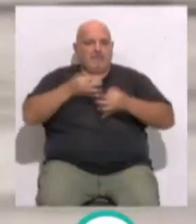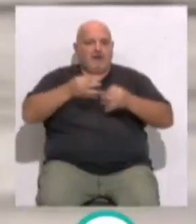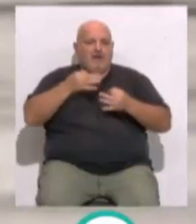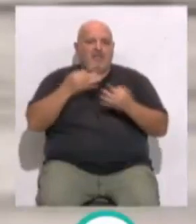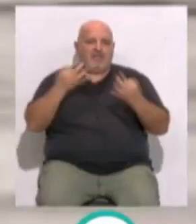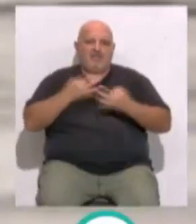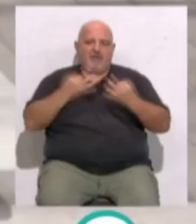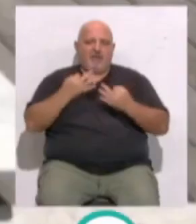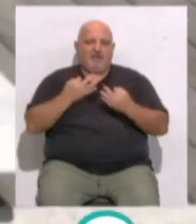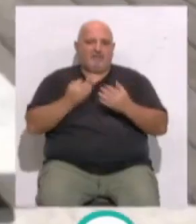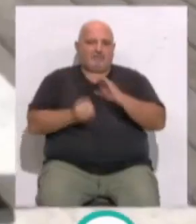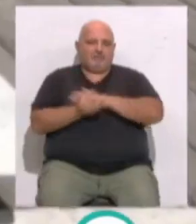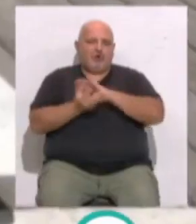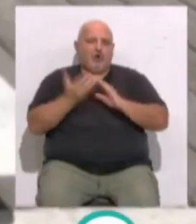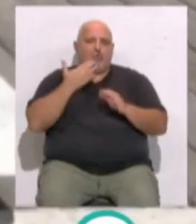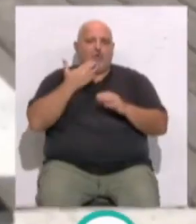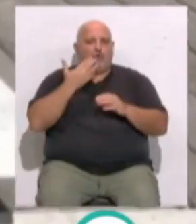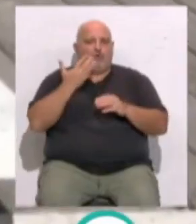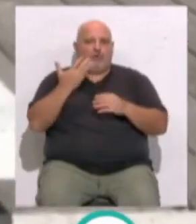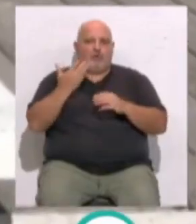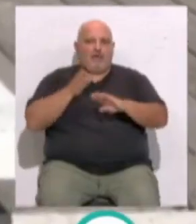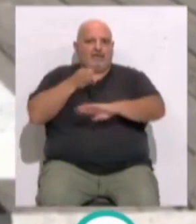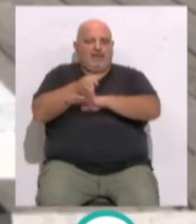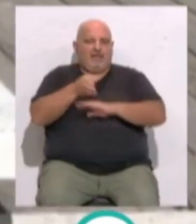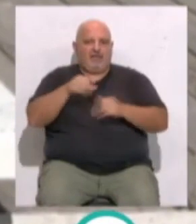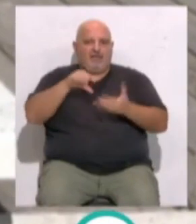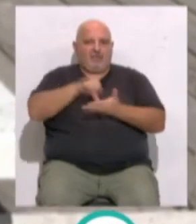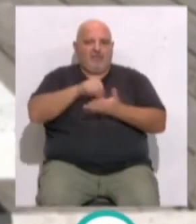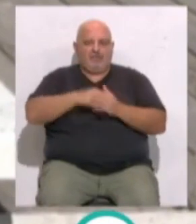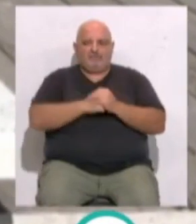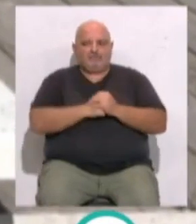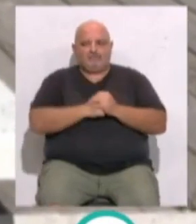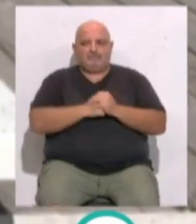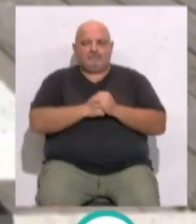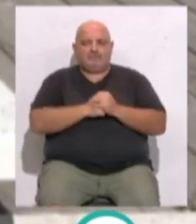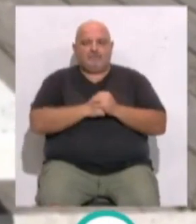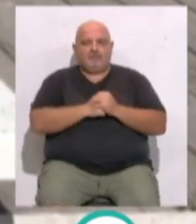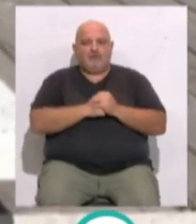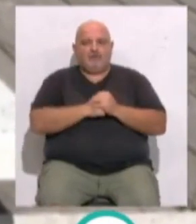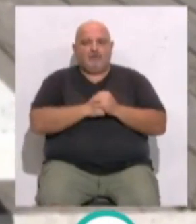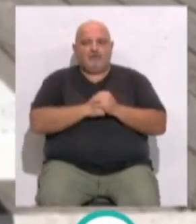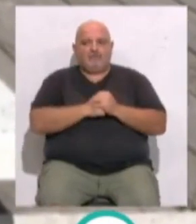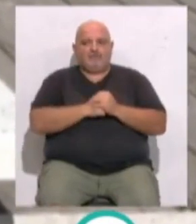creído que debemos de impulsar como entrada a nuestra ciudad y como